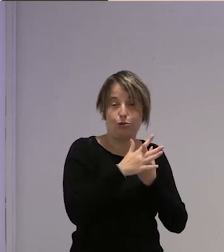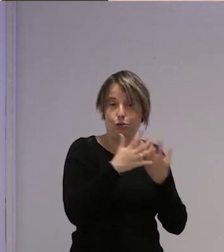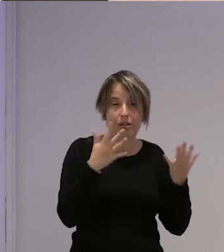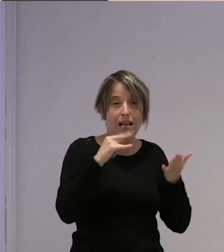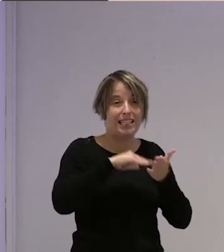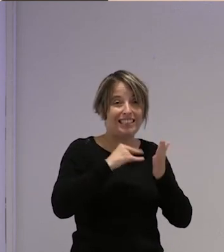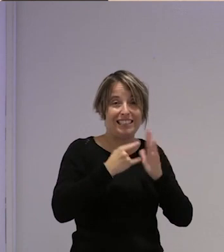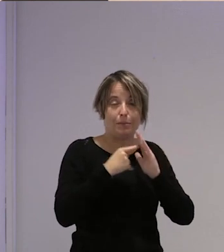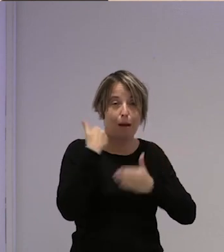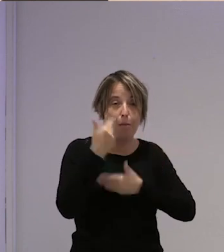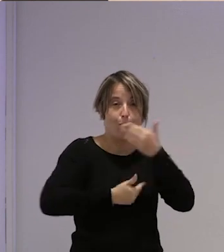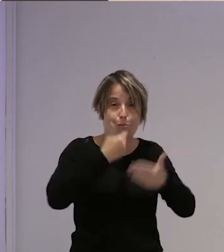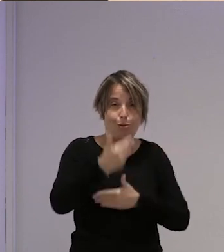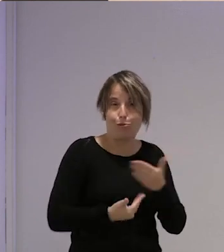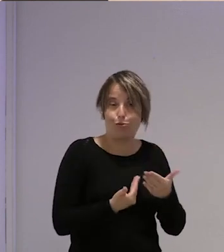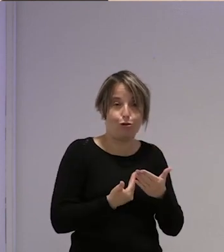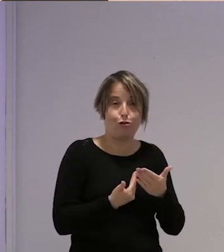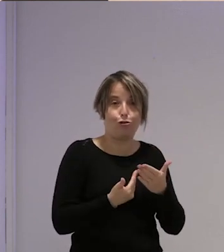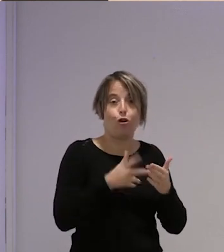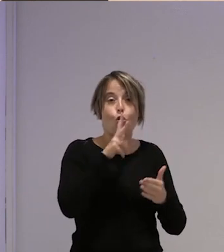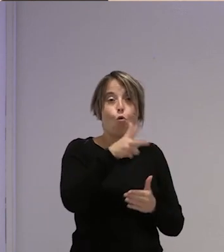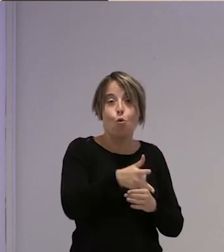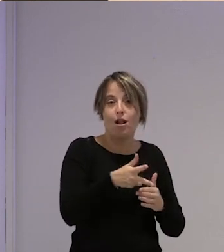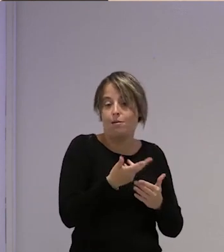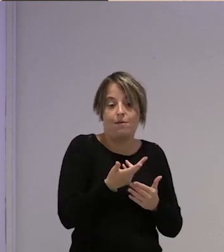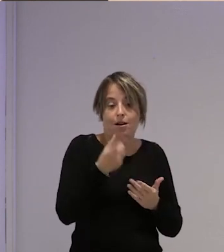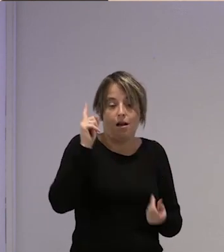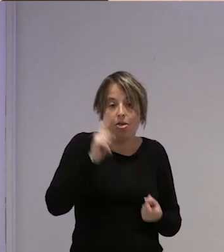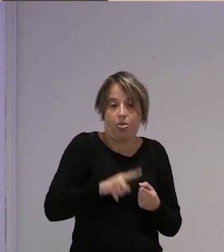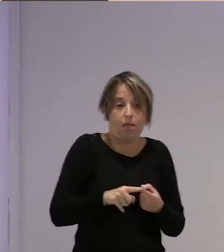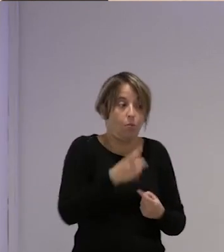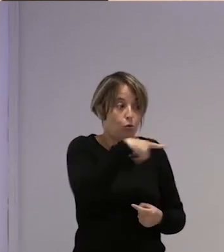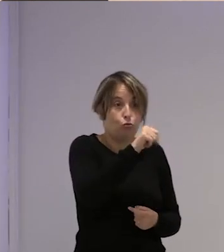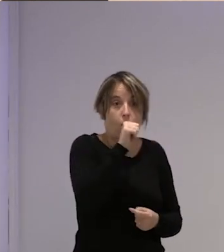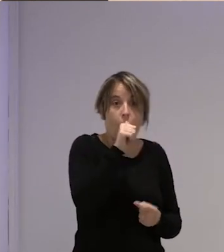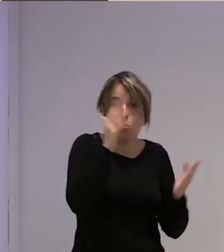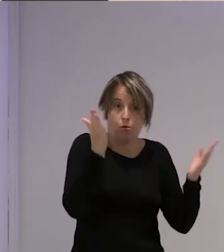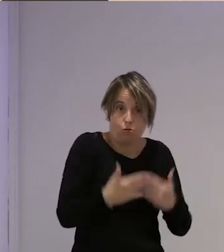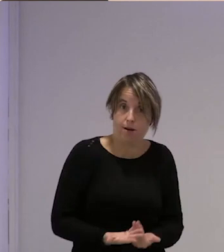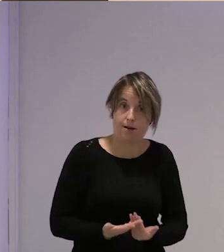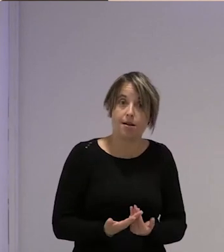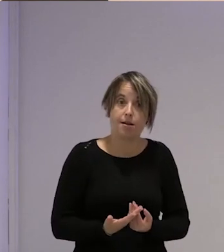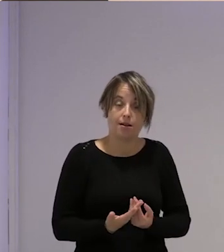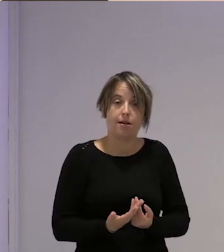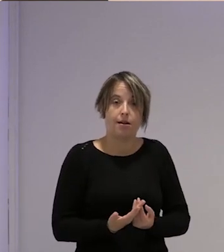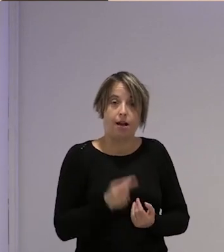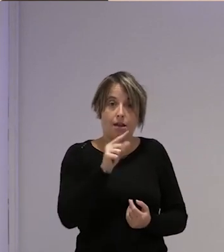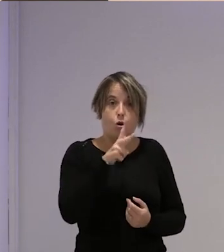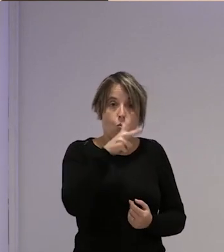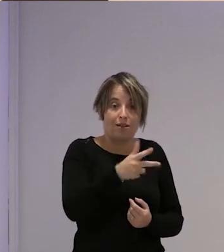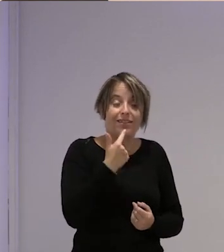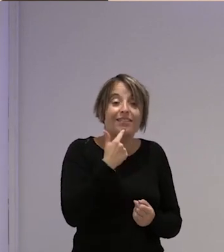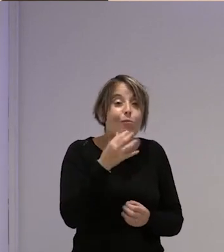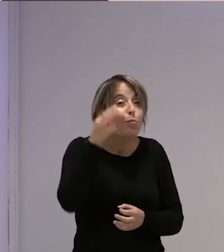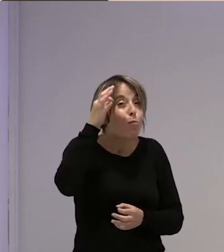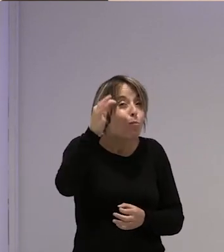sistema de producción que está agotando los recursos de vuelo lo que viene siendo agua mucha no tenéis y me contabas que hay pueblos